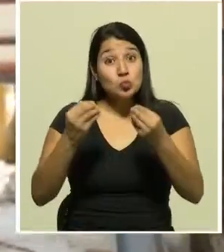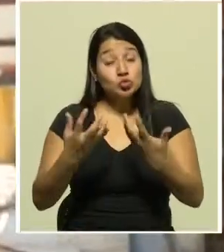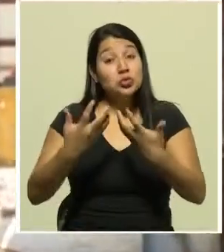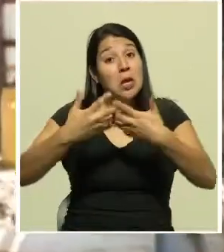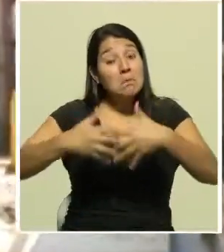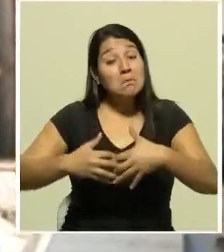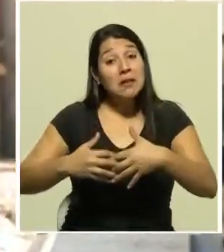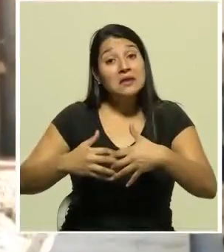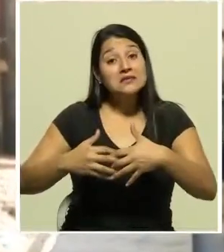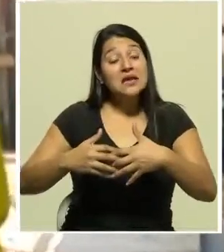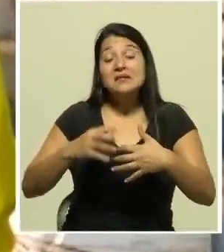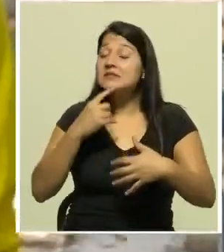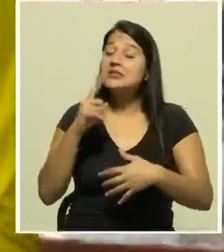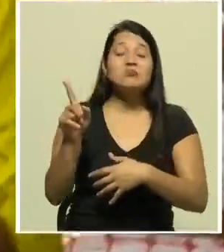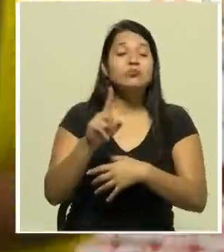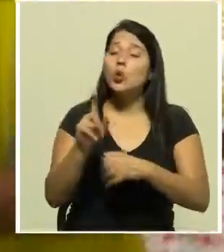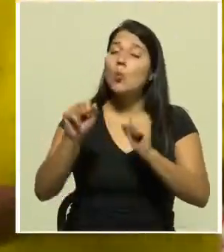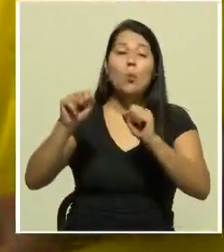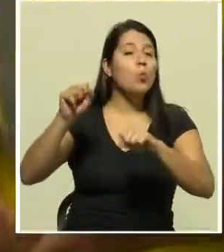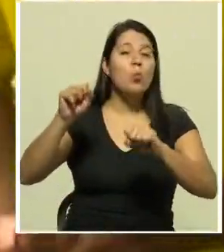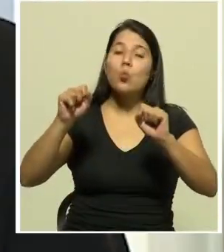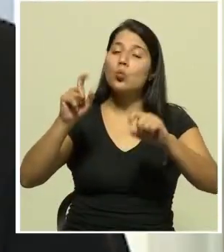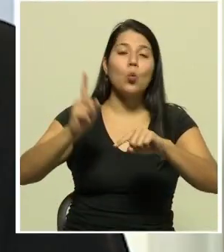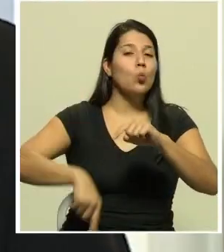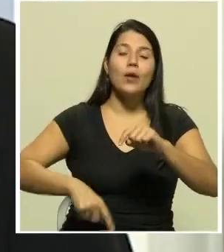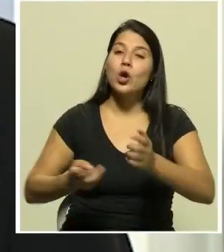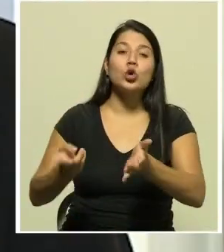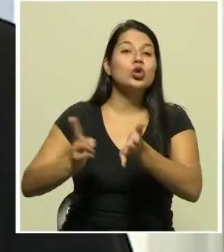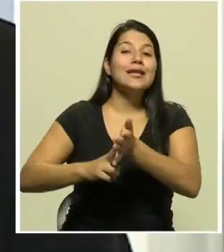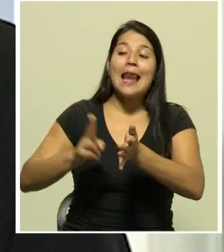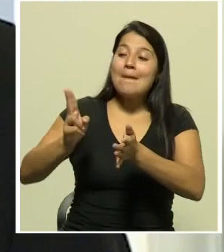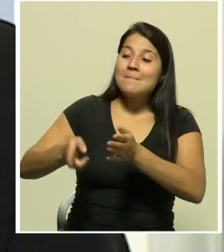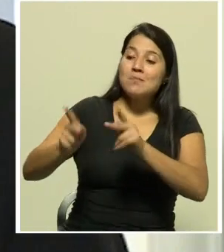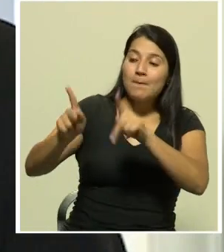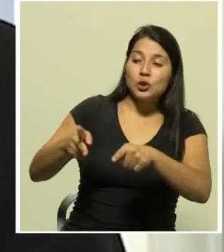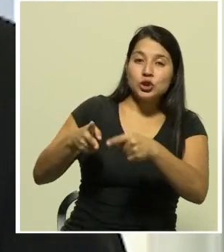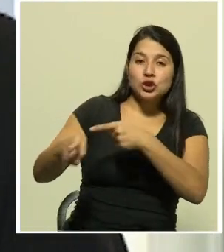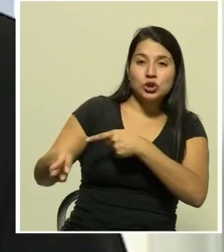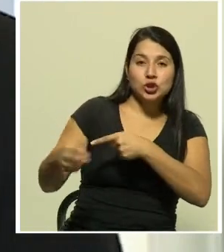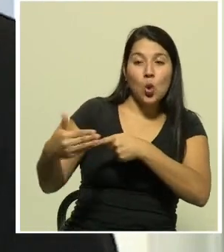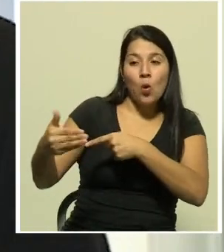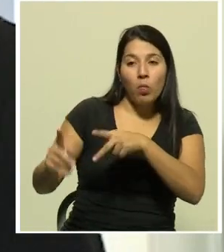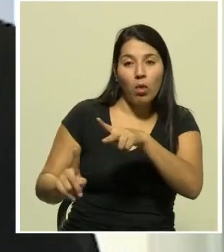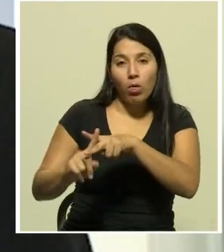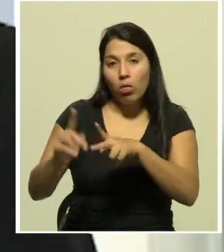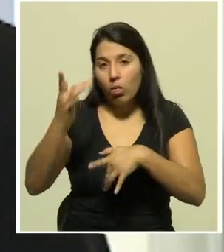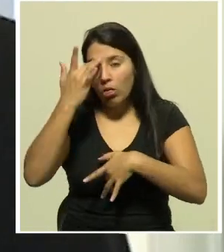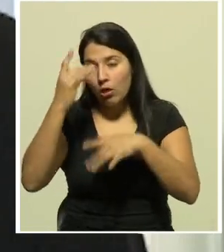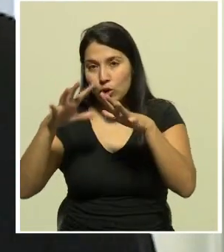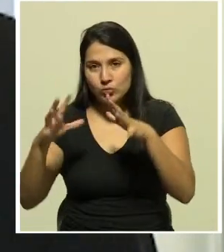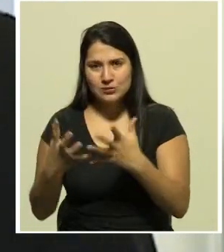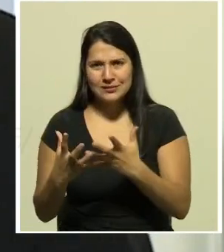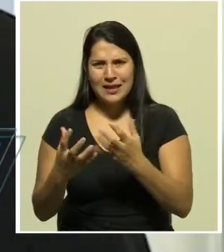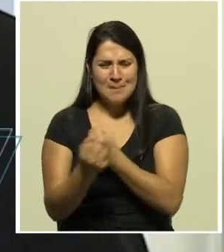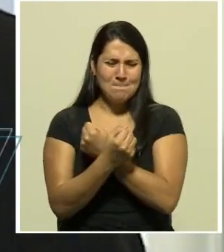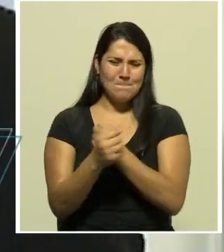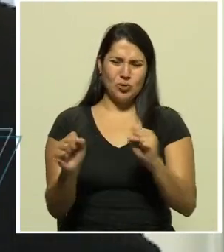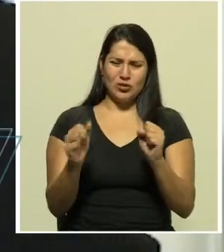la misma planilla que tuvieron previo a la crisis Es absolutamente imposible generar empleo en este momento en este mes